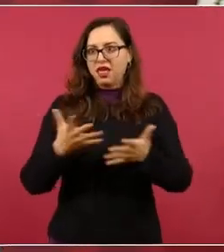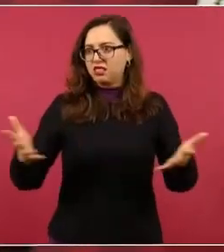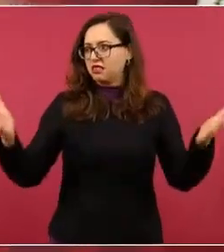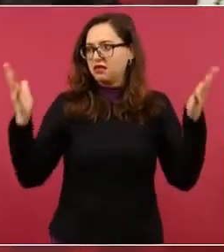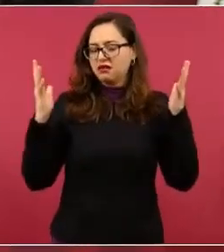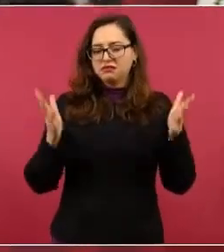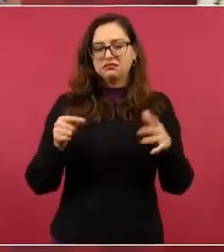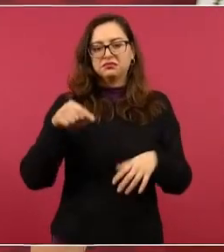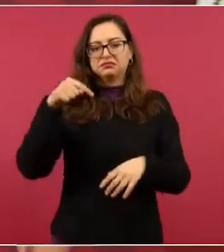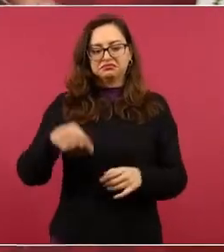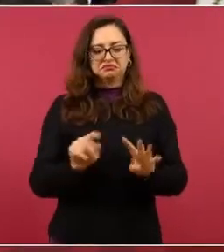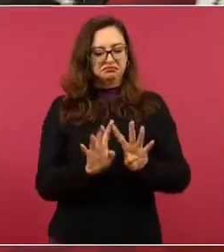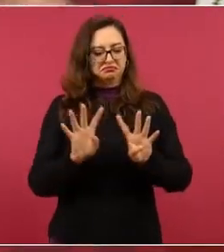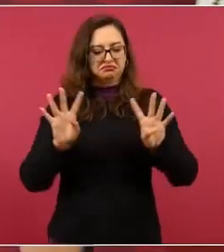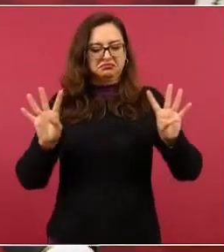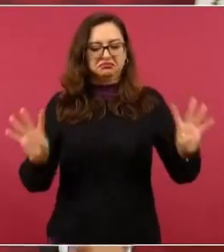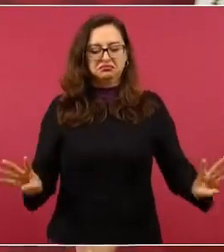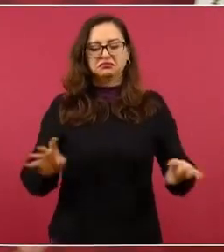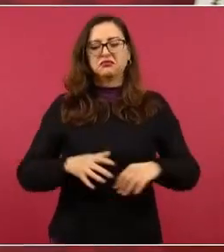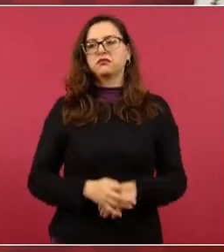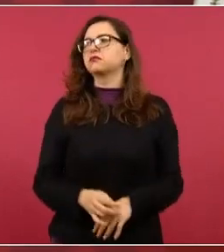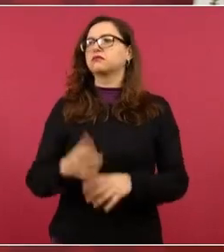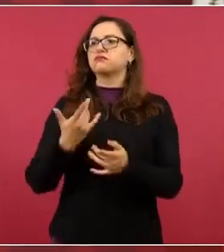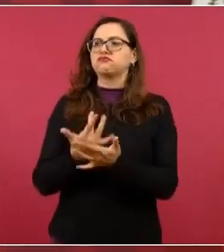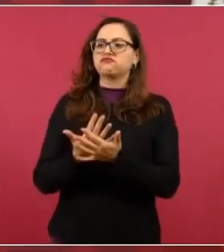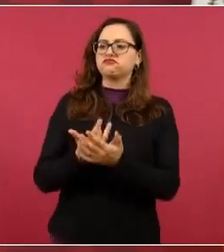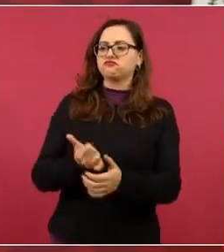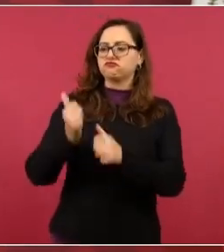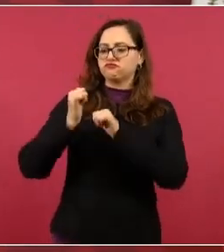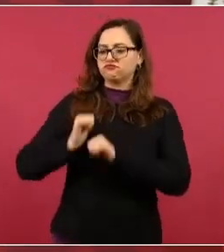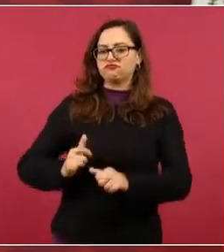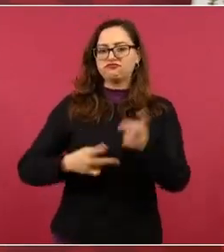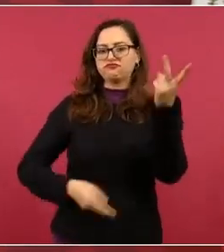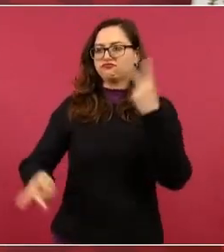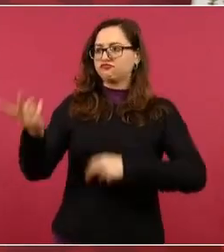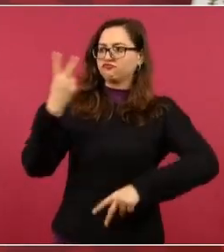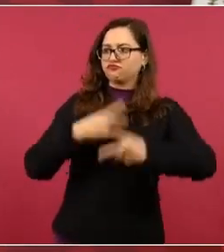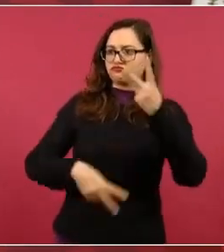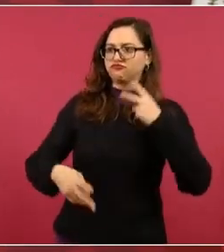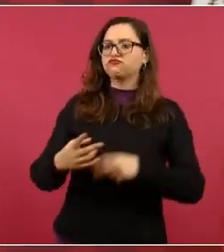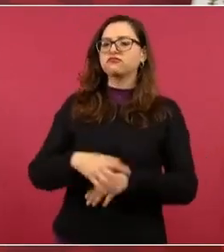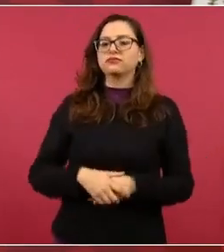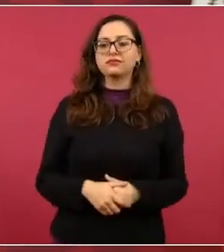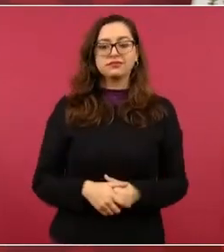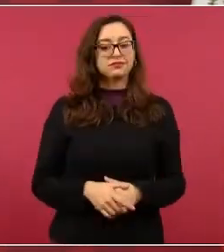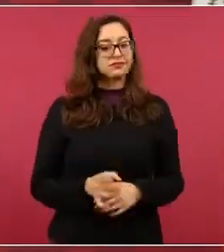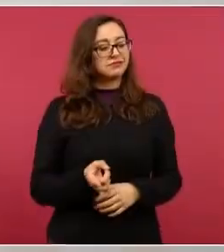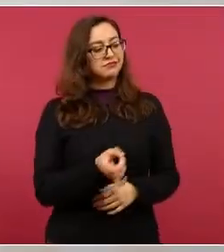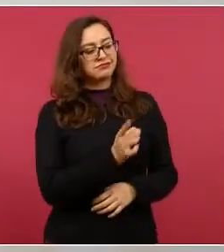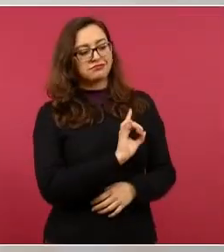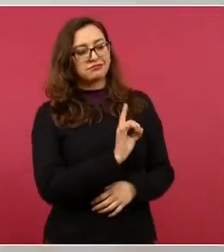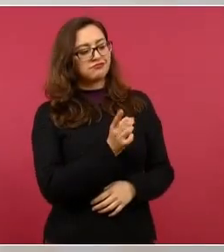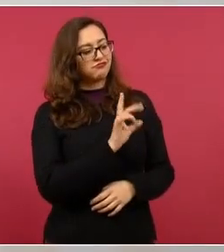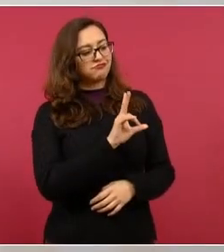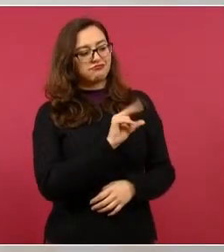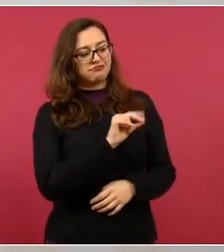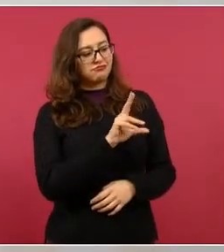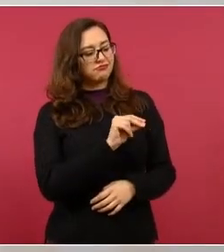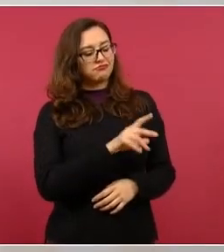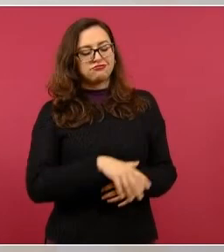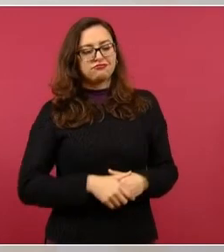de aquí van a tener que venir. No, aquí van a venir, pero